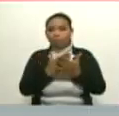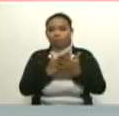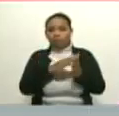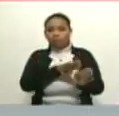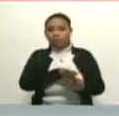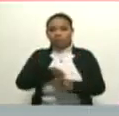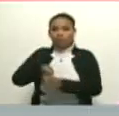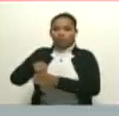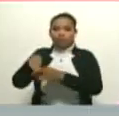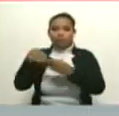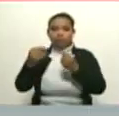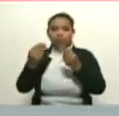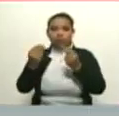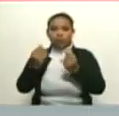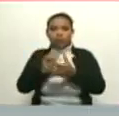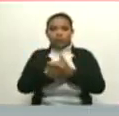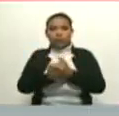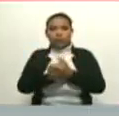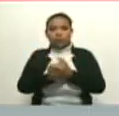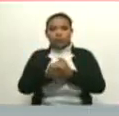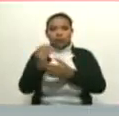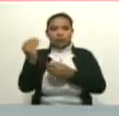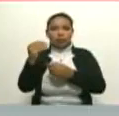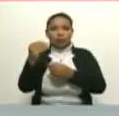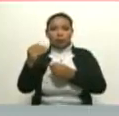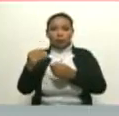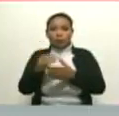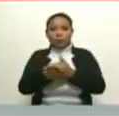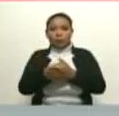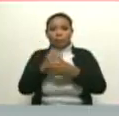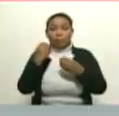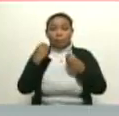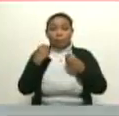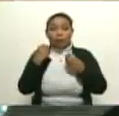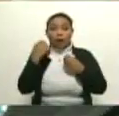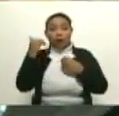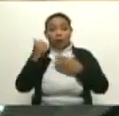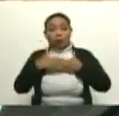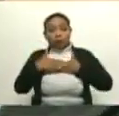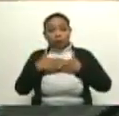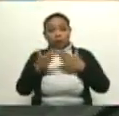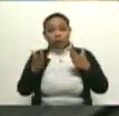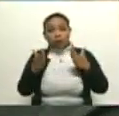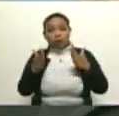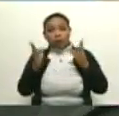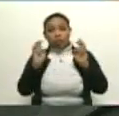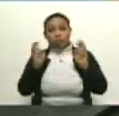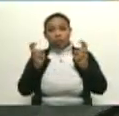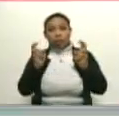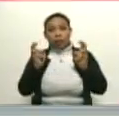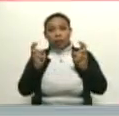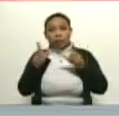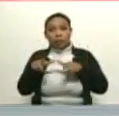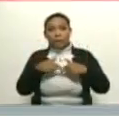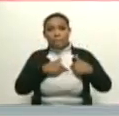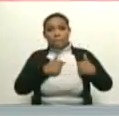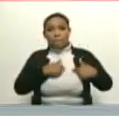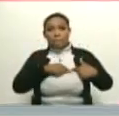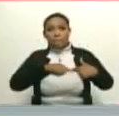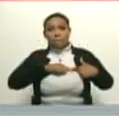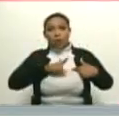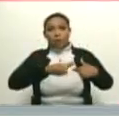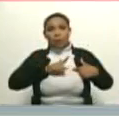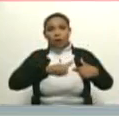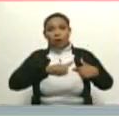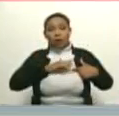dinerito, cada vez más, para tener a disposición los aparatos, los marcapasos, y